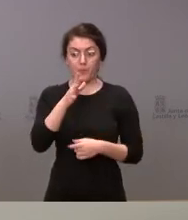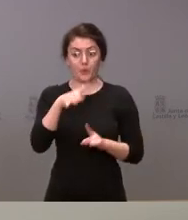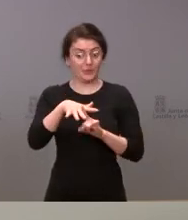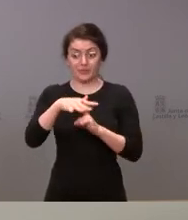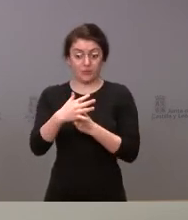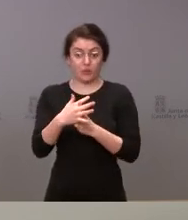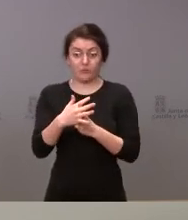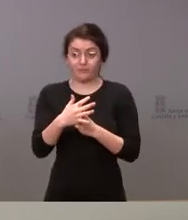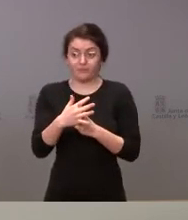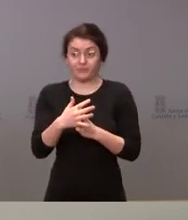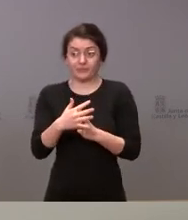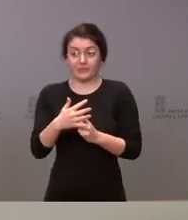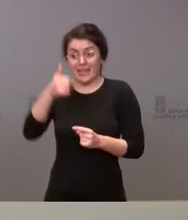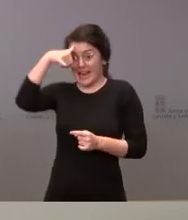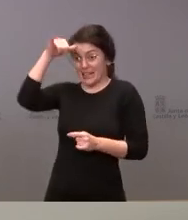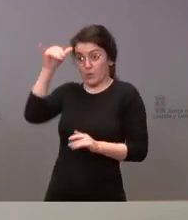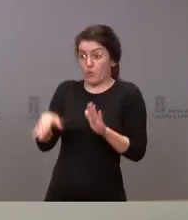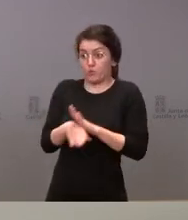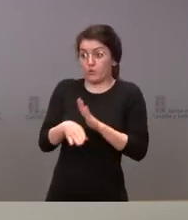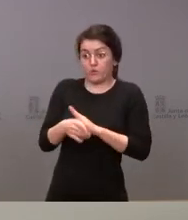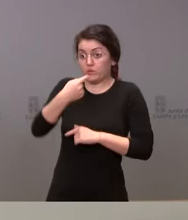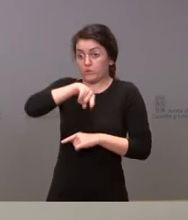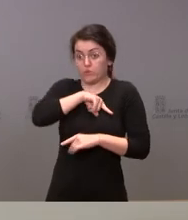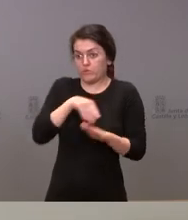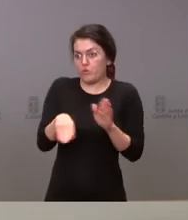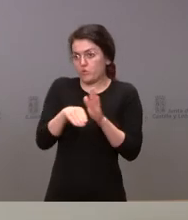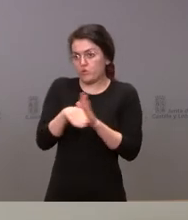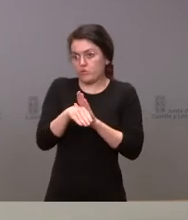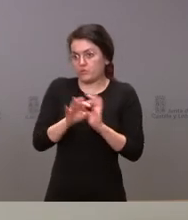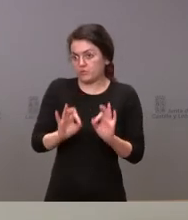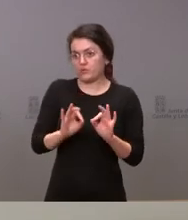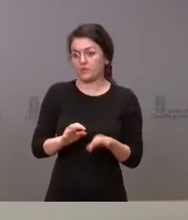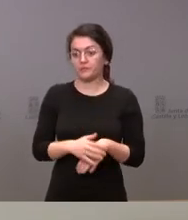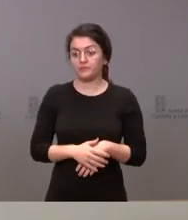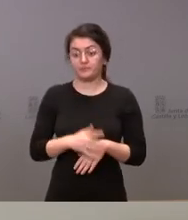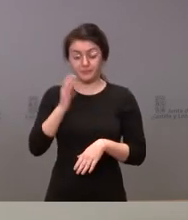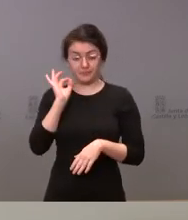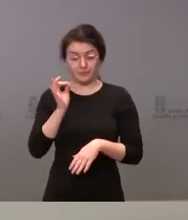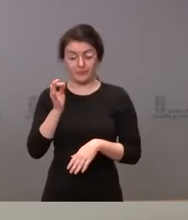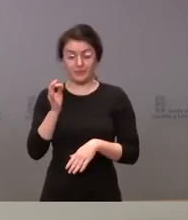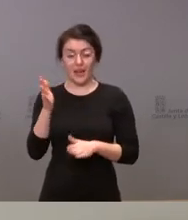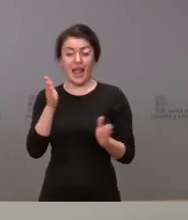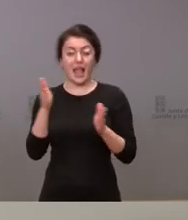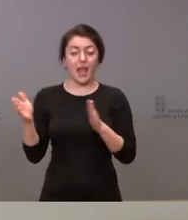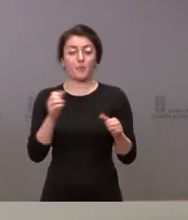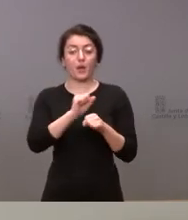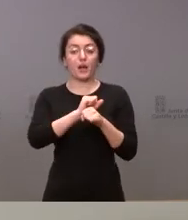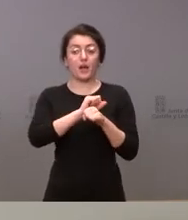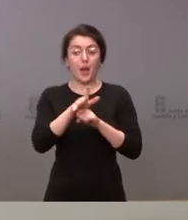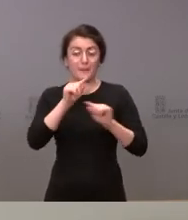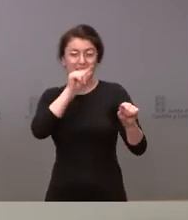no finalice el riesgo, nosotros lo vamos a seguir manteniendo, este es uno de ellos y alguna vez preguntaban también ustedes sobre la pandemia donde nos decían cuándo ustedes van a